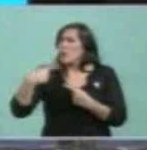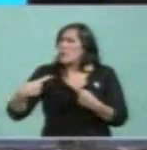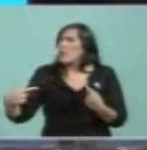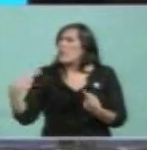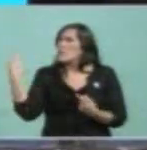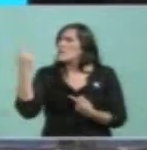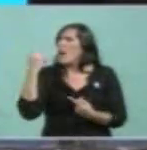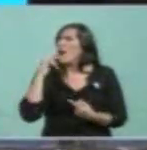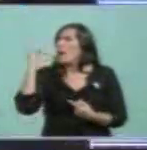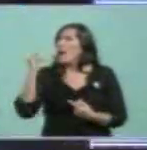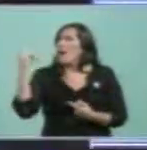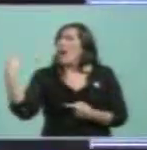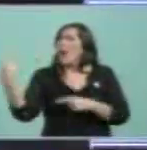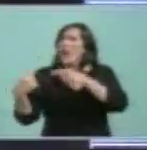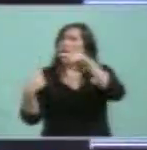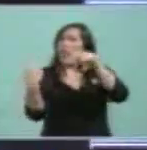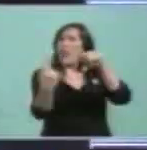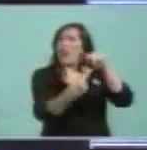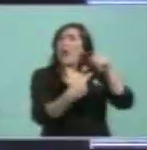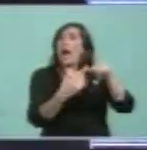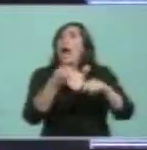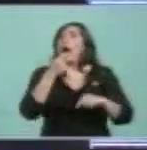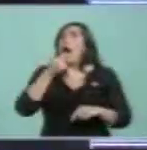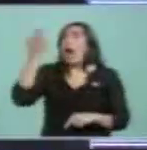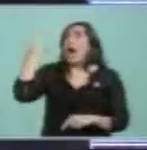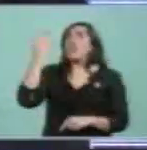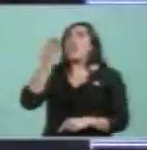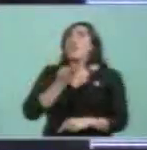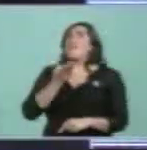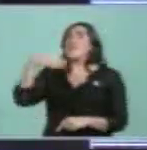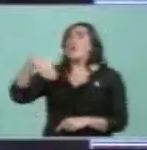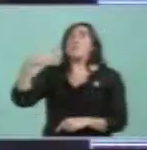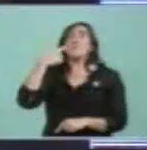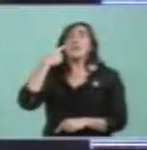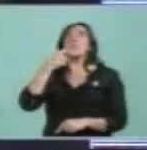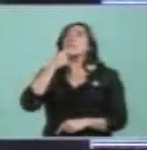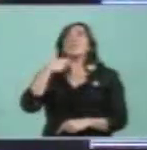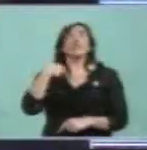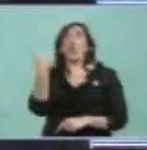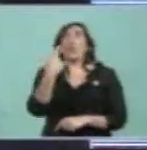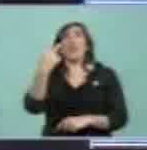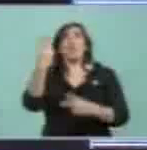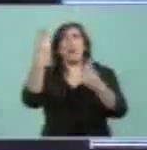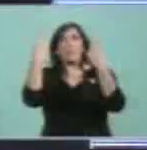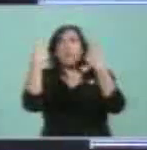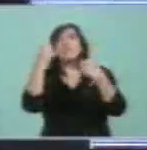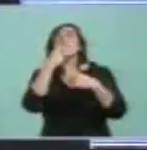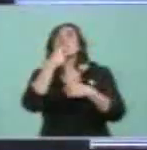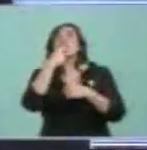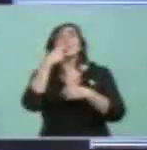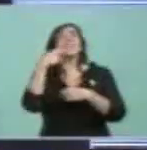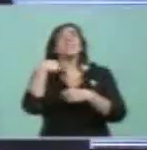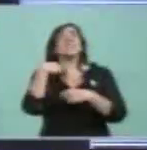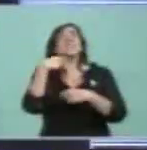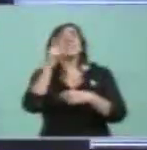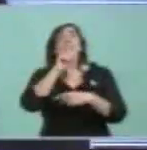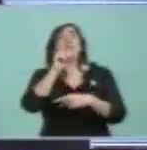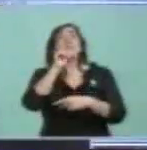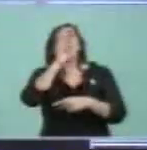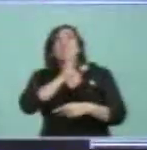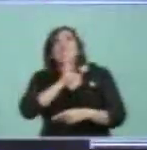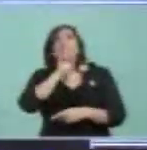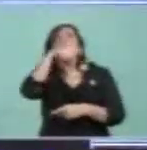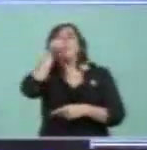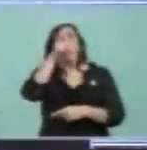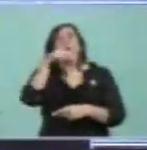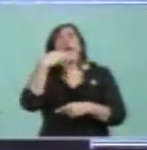si no acatábamos lo que decía el fondo nos caíamos del mundo, que si reestructurábamos la deuda de esa manera íbamos a quedar